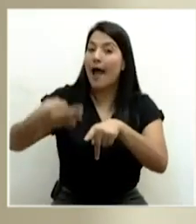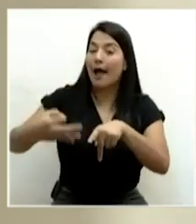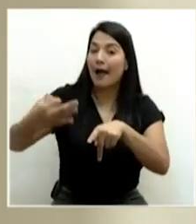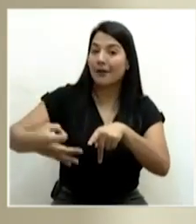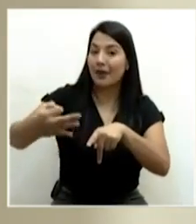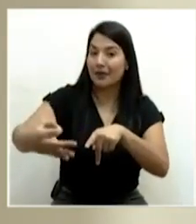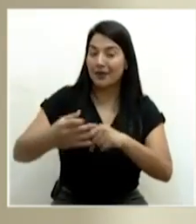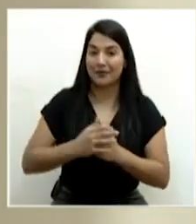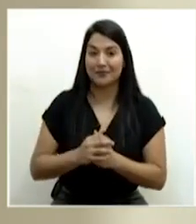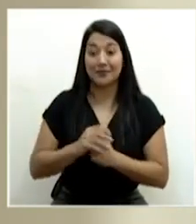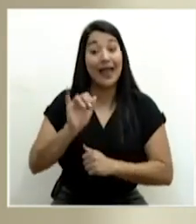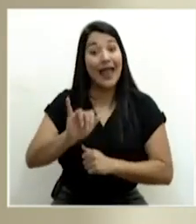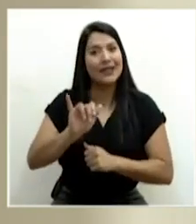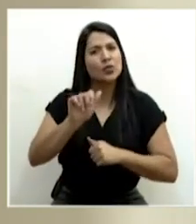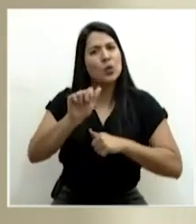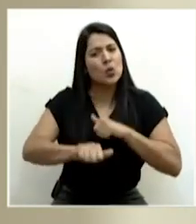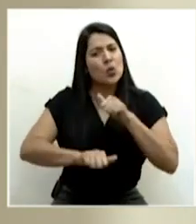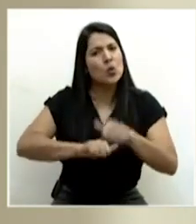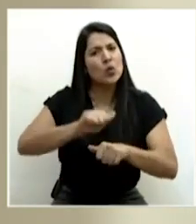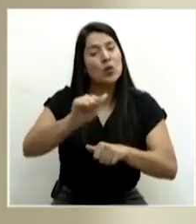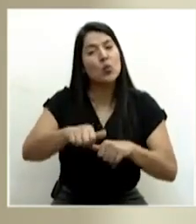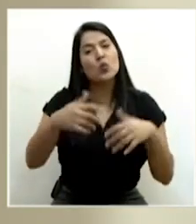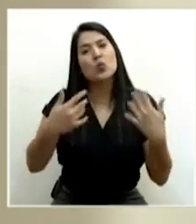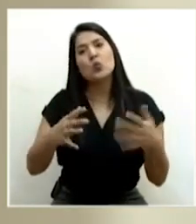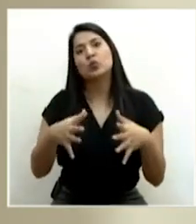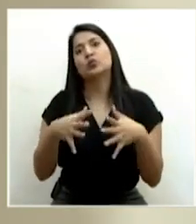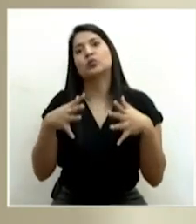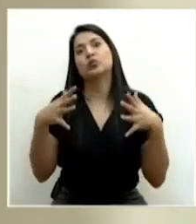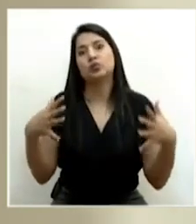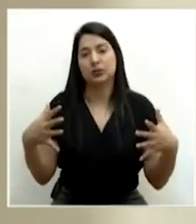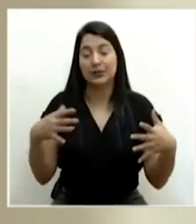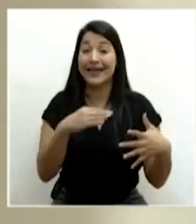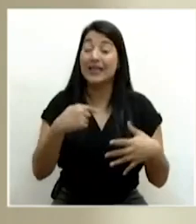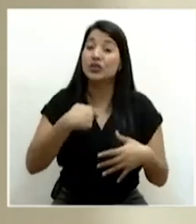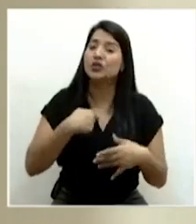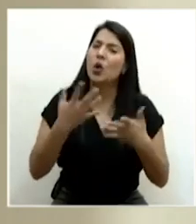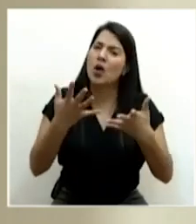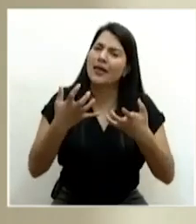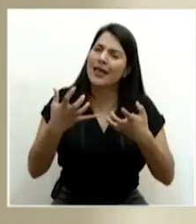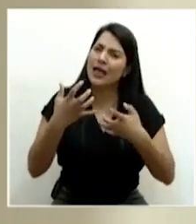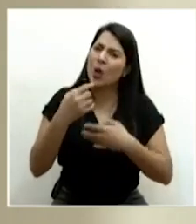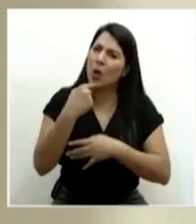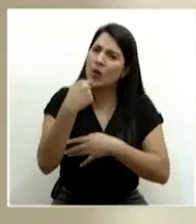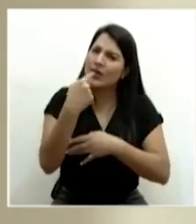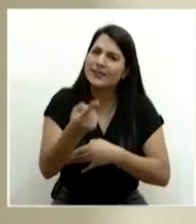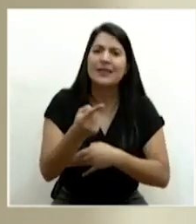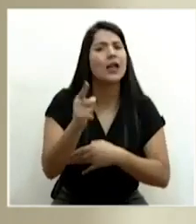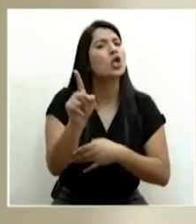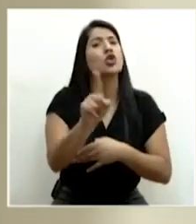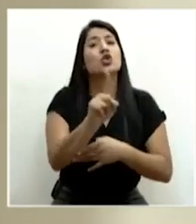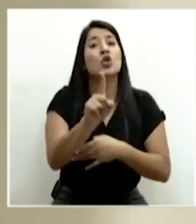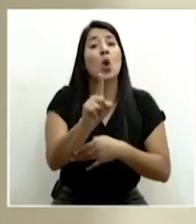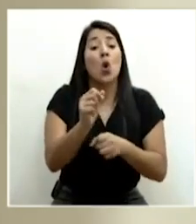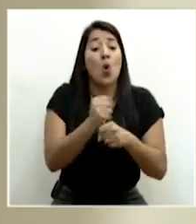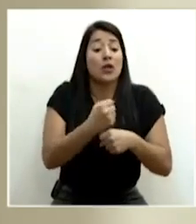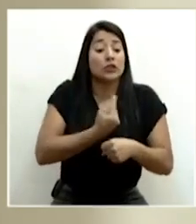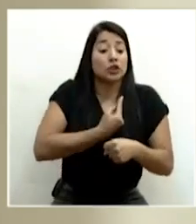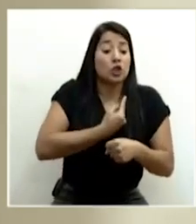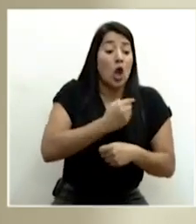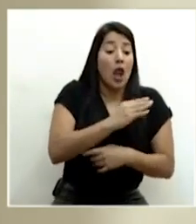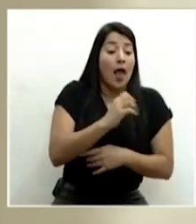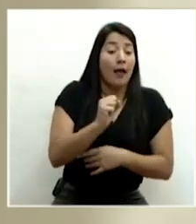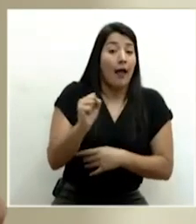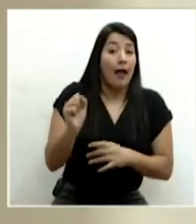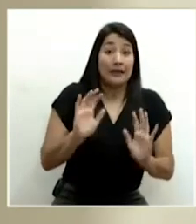un esfuerzo enorme, titánico, y debo decir que no lo hace la caja solo. En